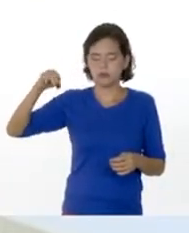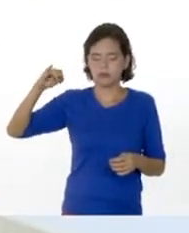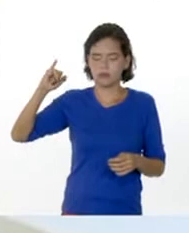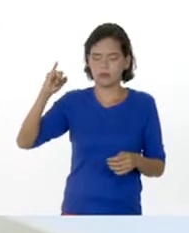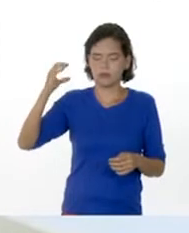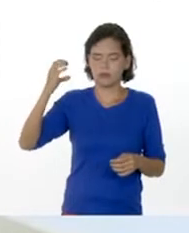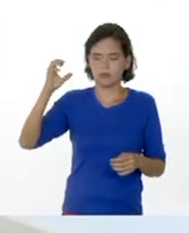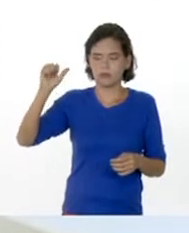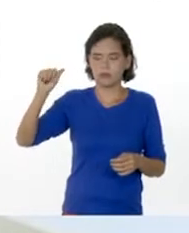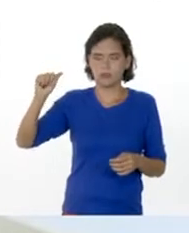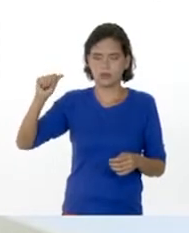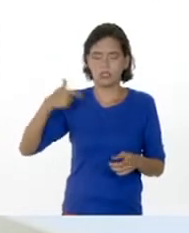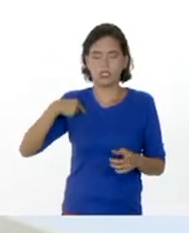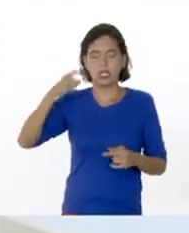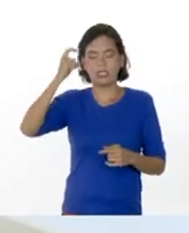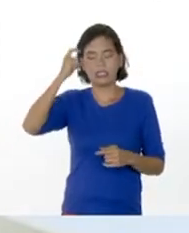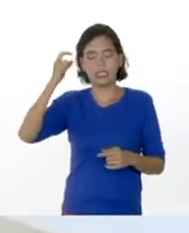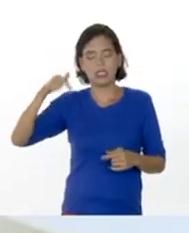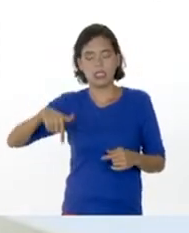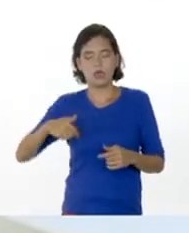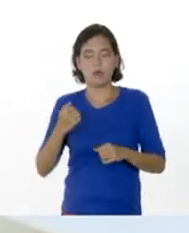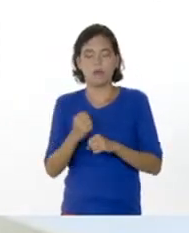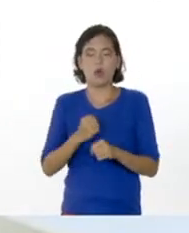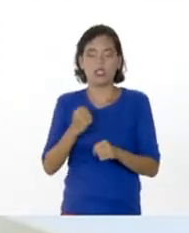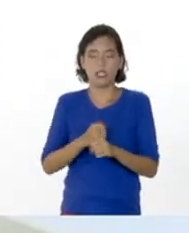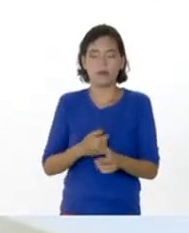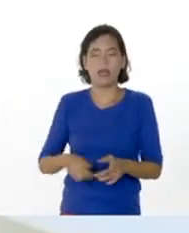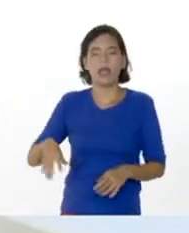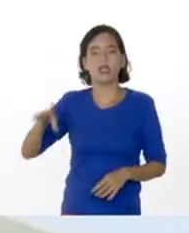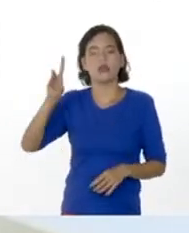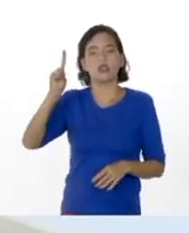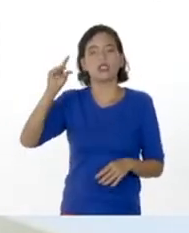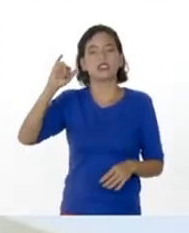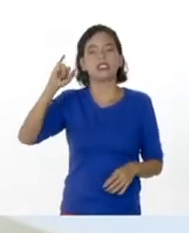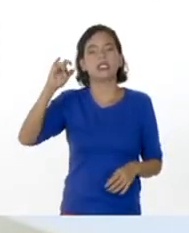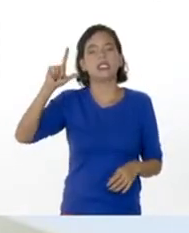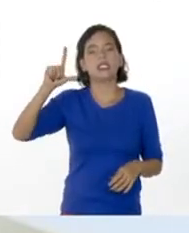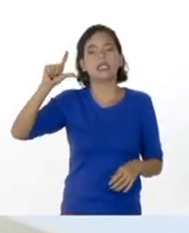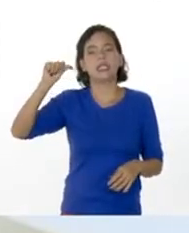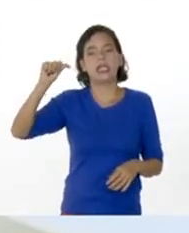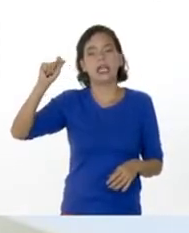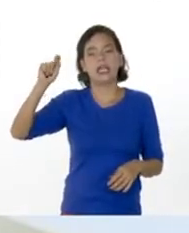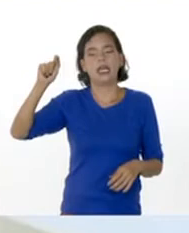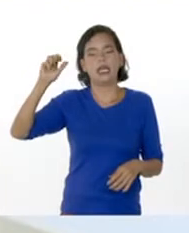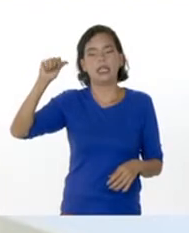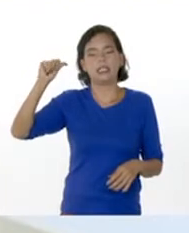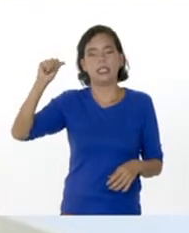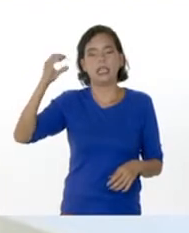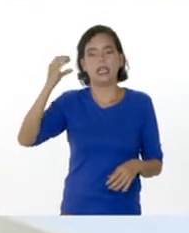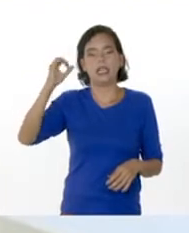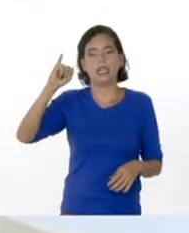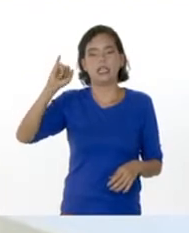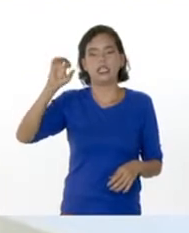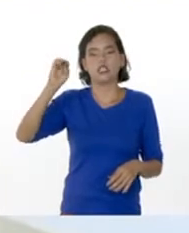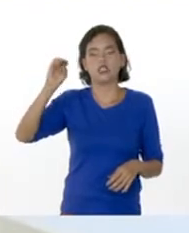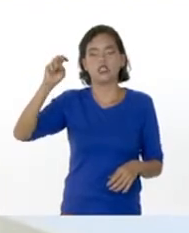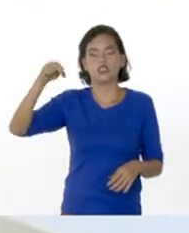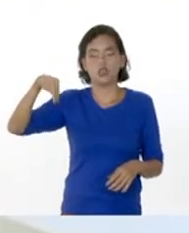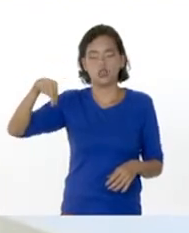hoy vamos a trabajar con dilatación. ¿Qué es dilatación? Dilatación es el aumento del